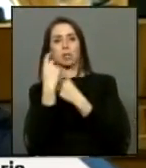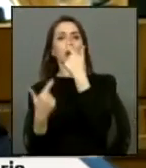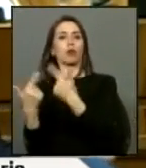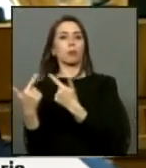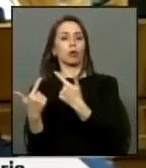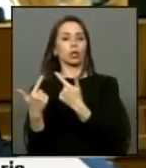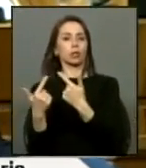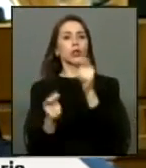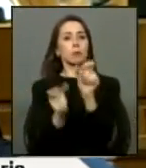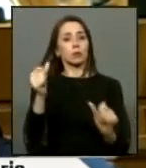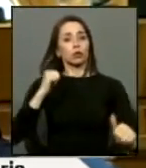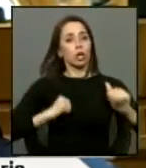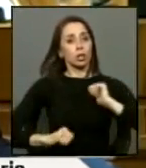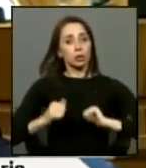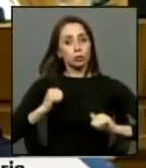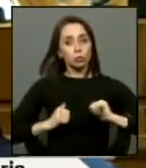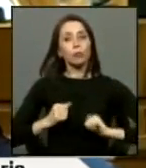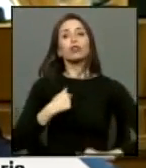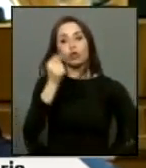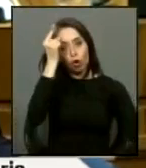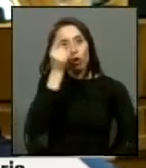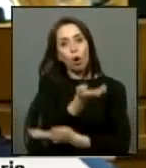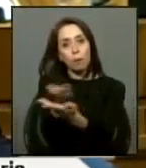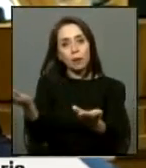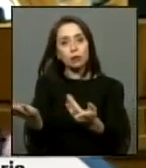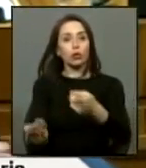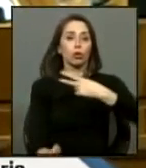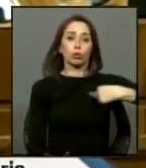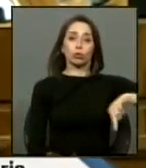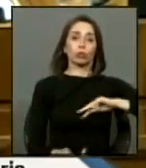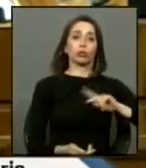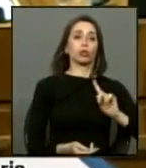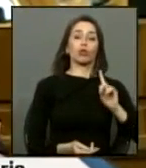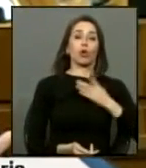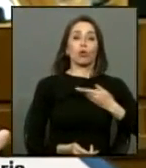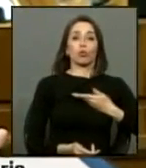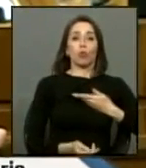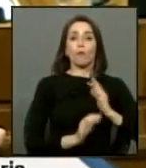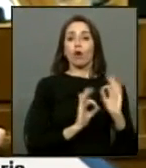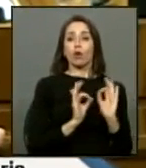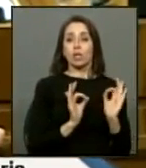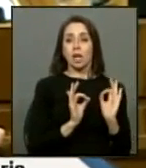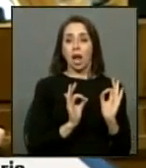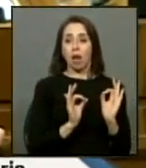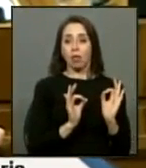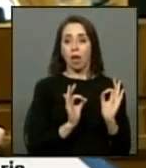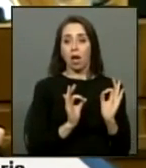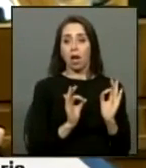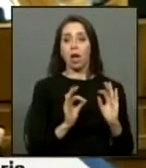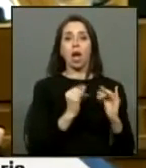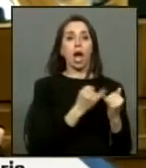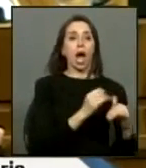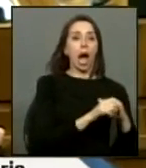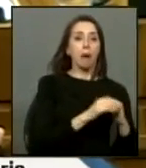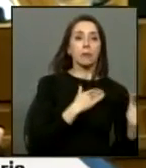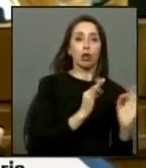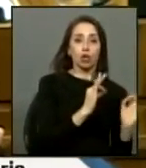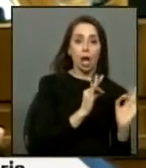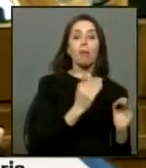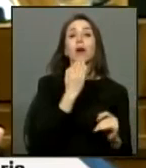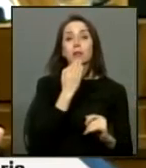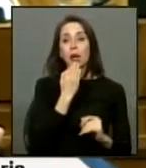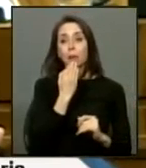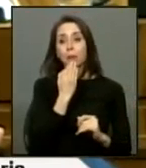y las personas que han sufrido los entiendo a los que no tuvimos nada con nuestros amigos nada también